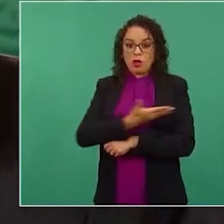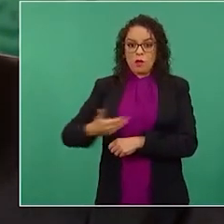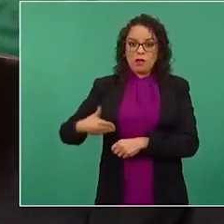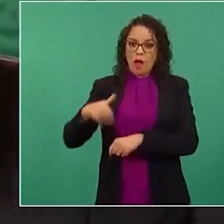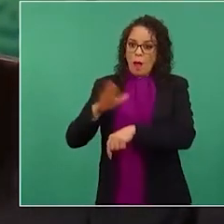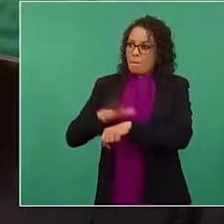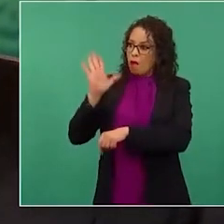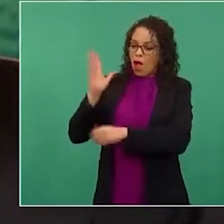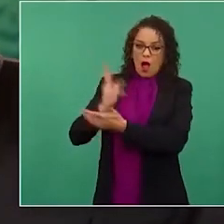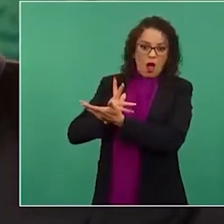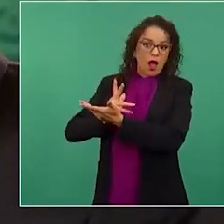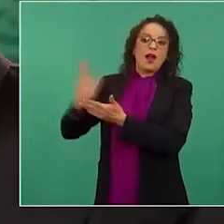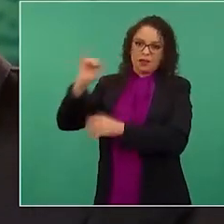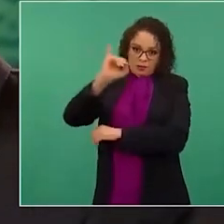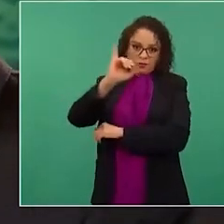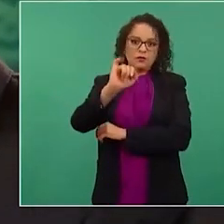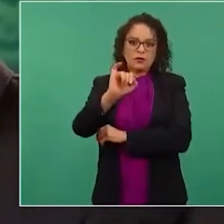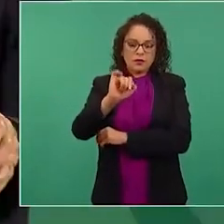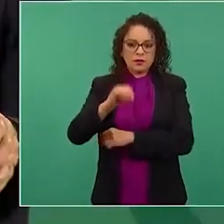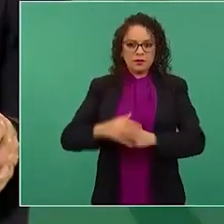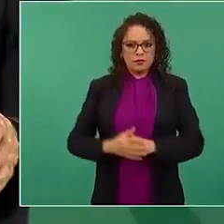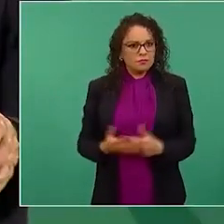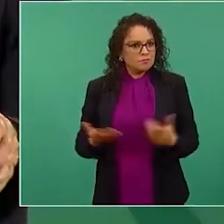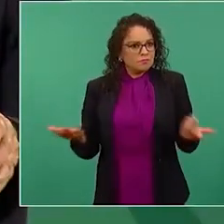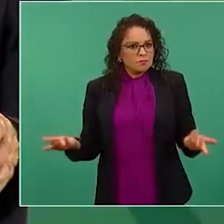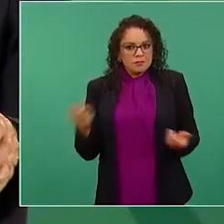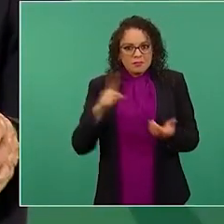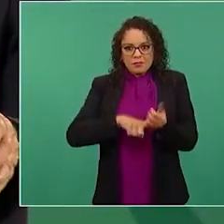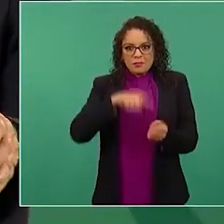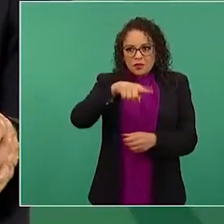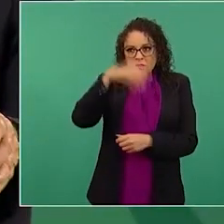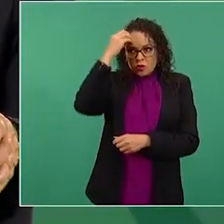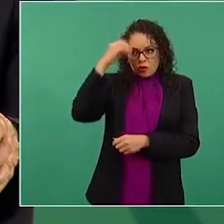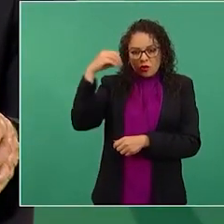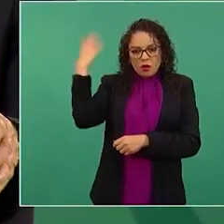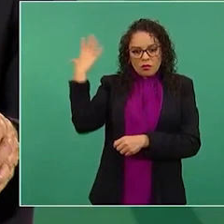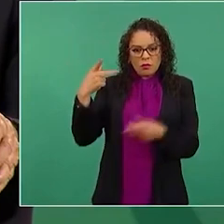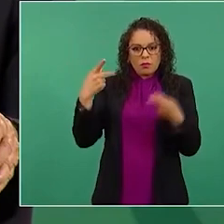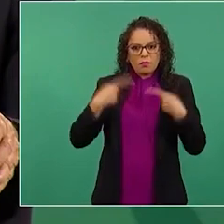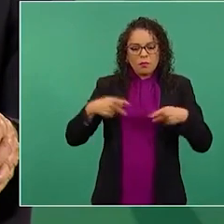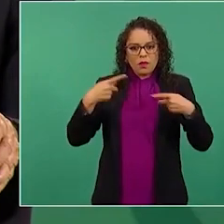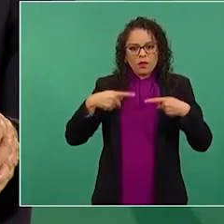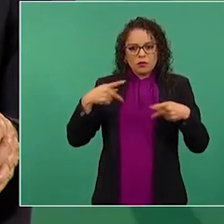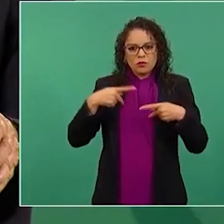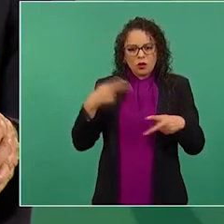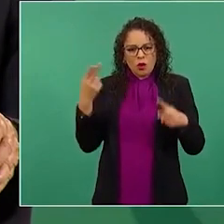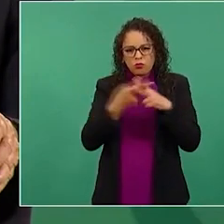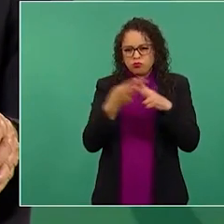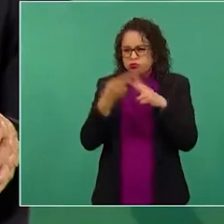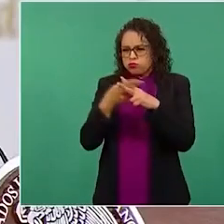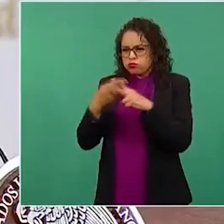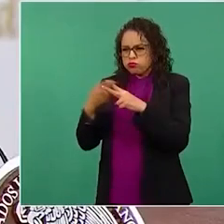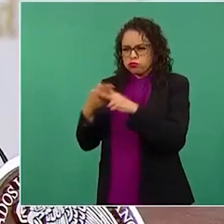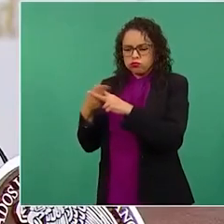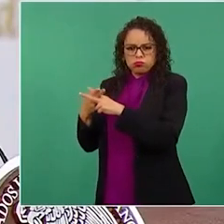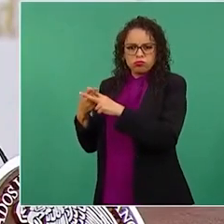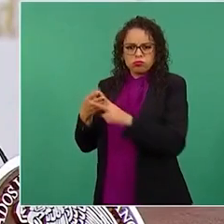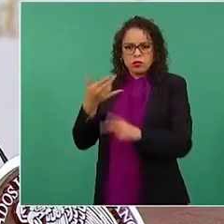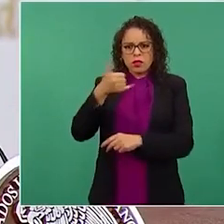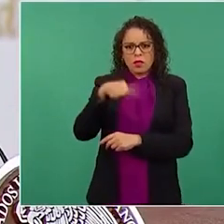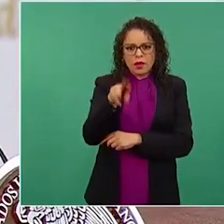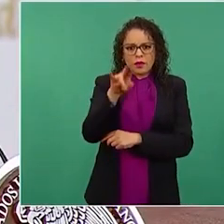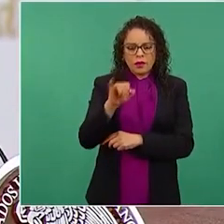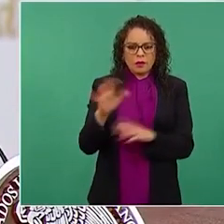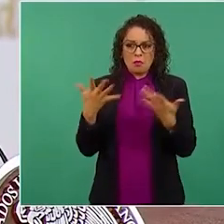se le olvidó el exterminio de los yaquis. Como 15 mil